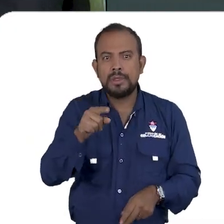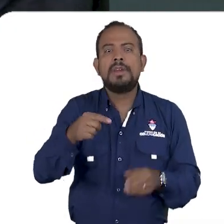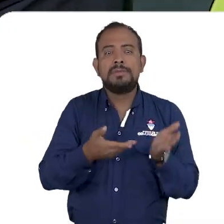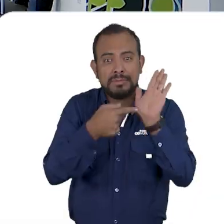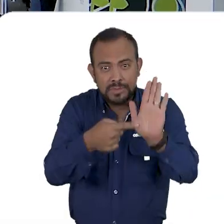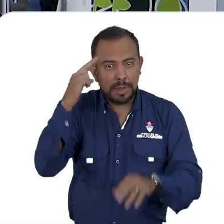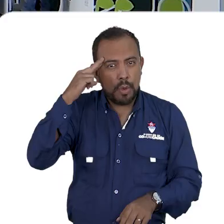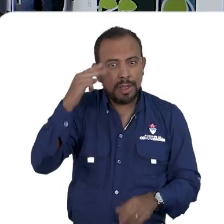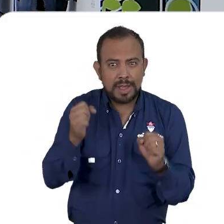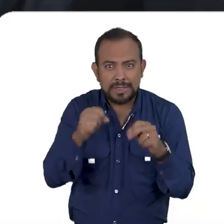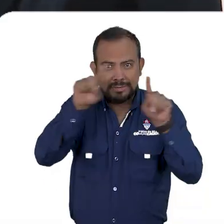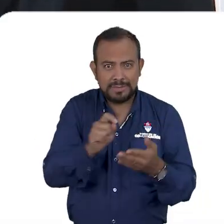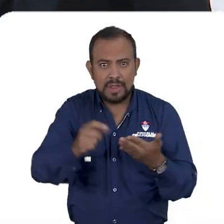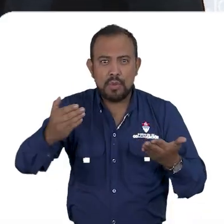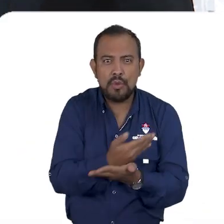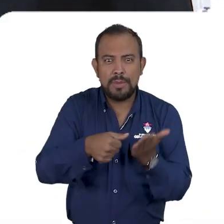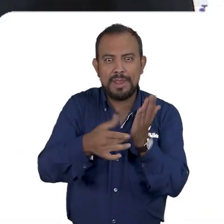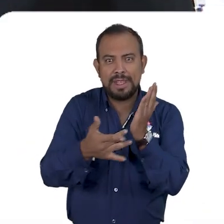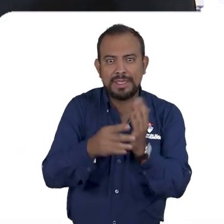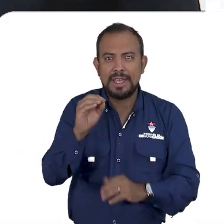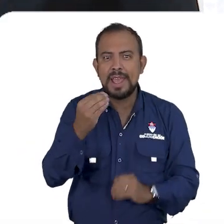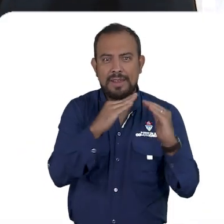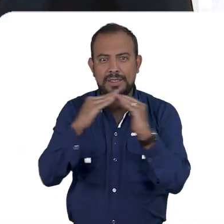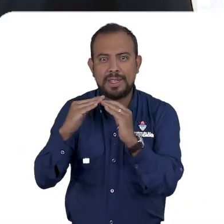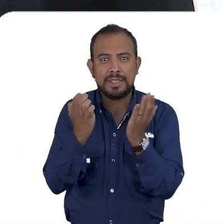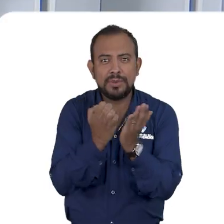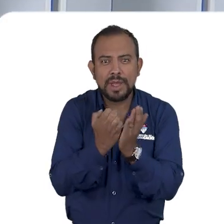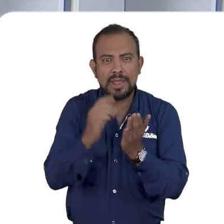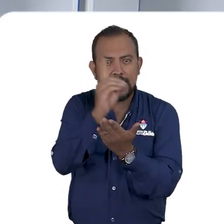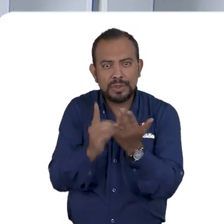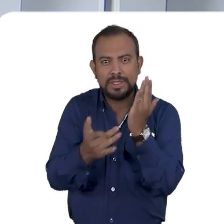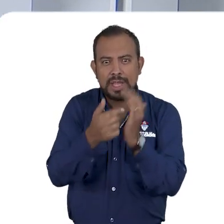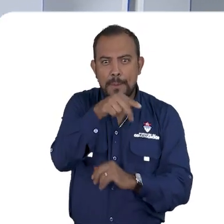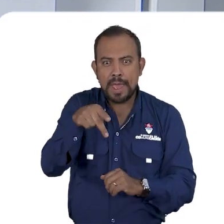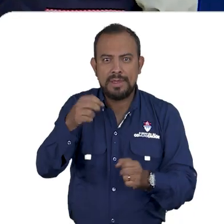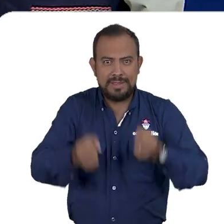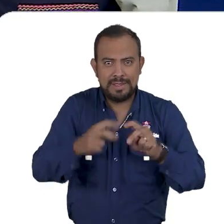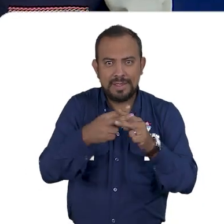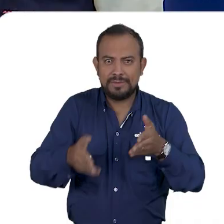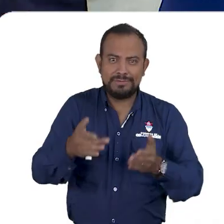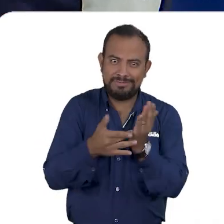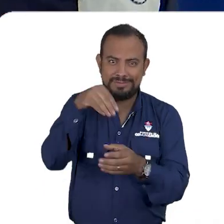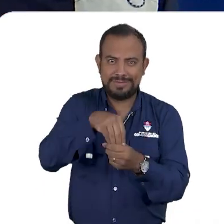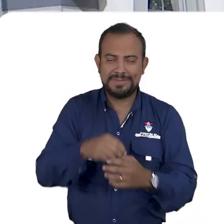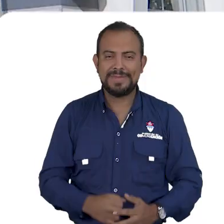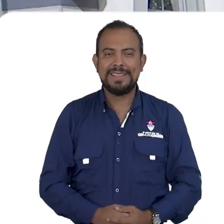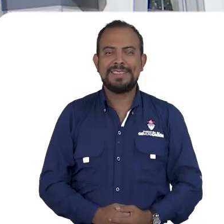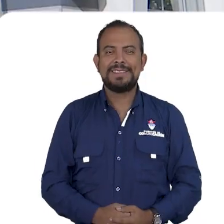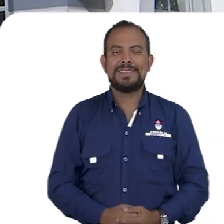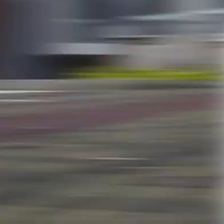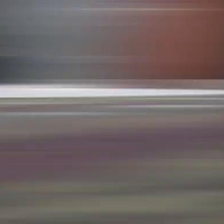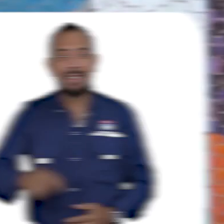las instalaciones del nuevo Munitech que albergará a estudiantes de diseño digital, apps, mecánica automotriz y robótica.